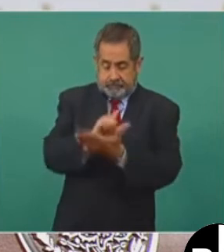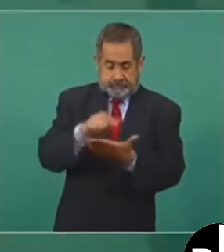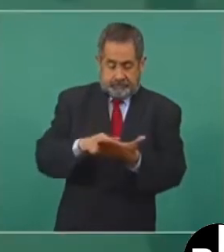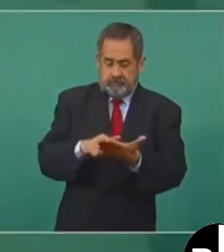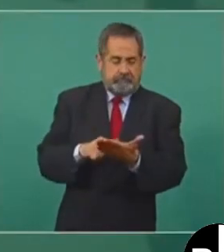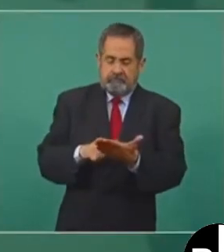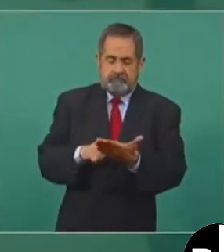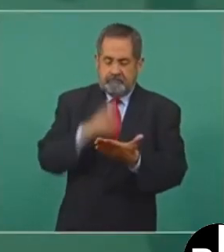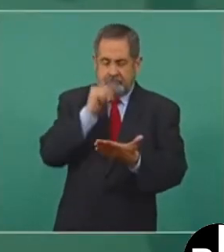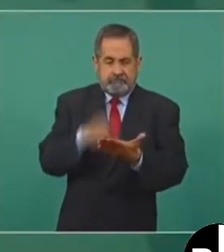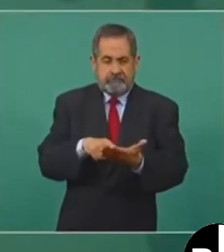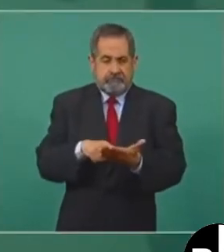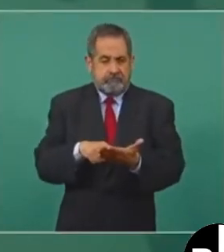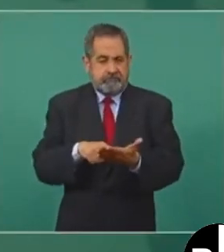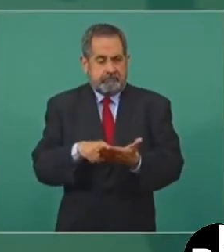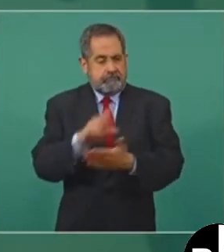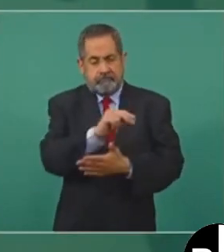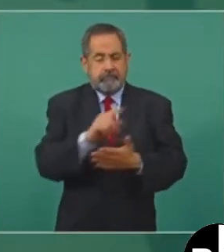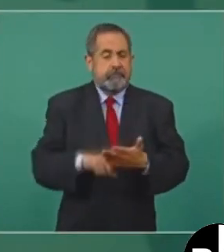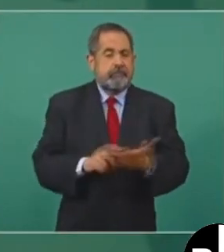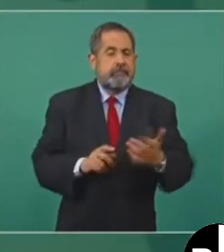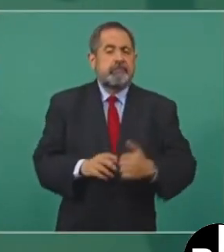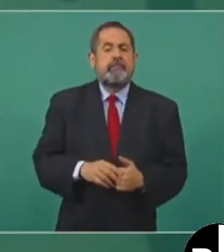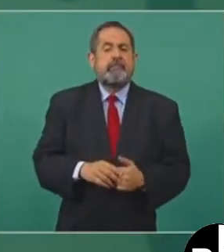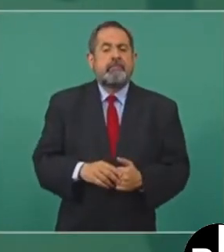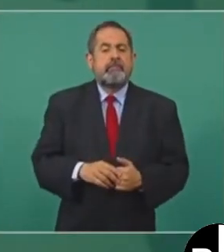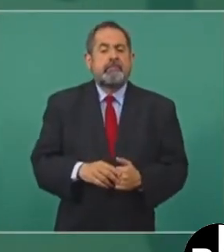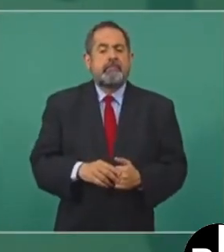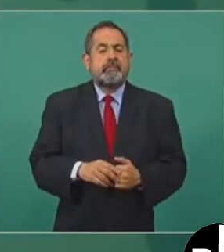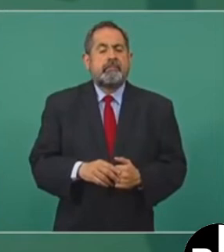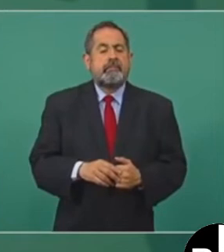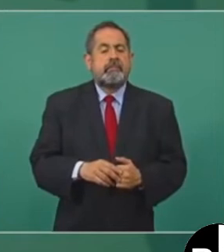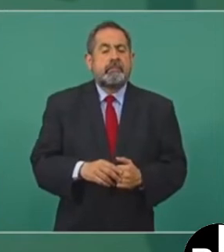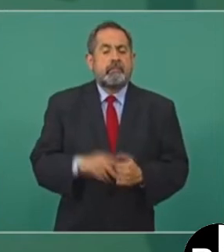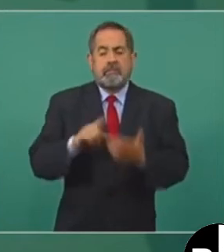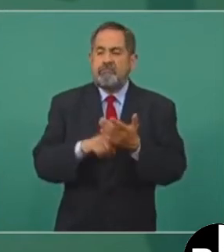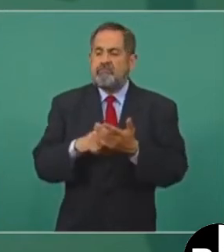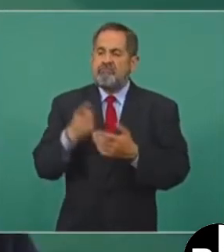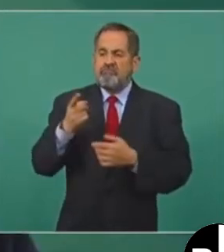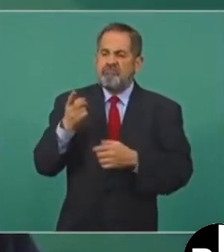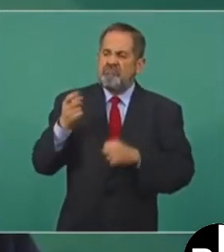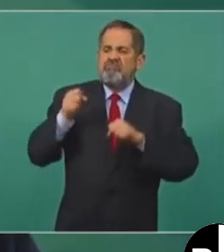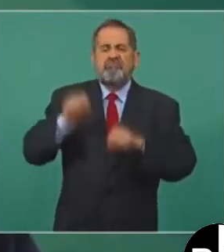sin ser arbitrarios.